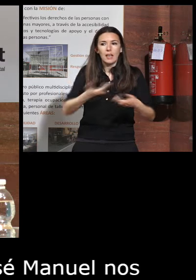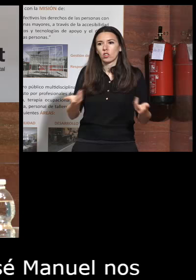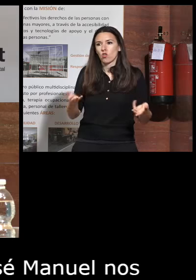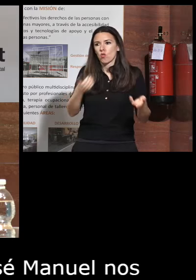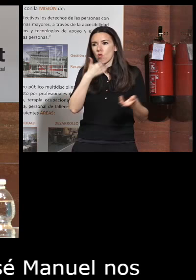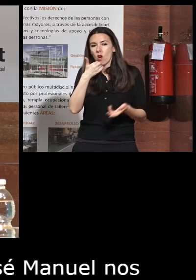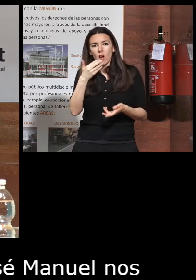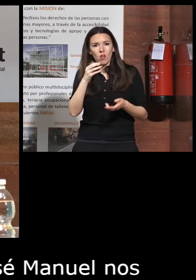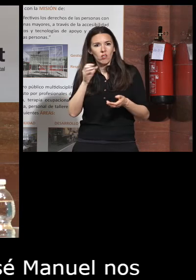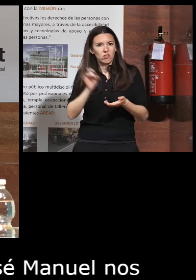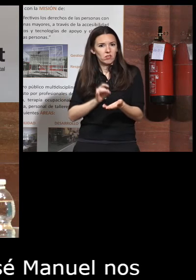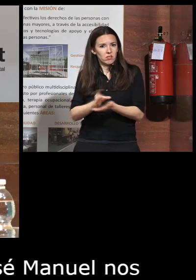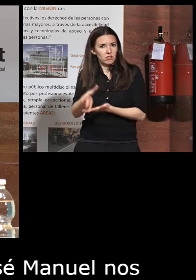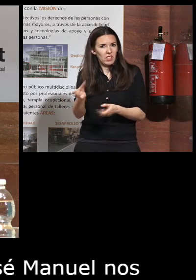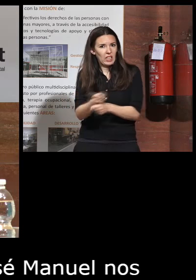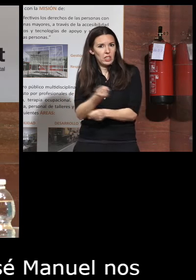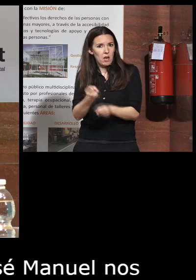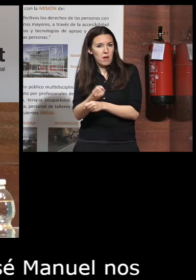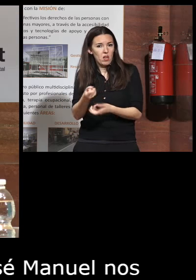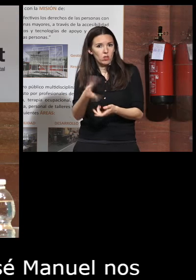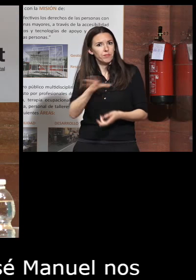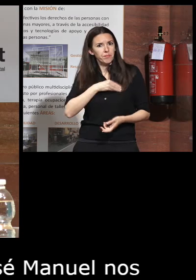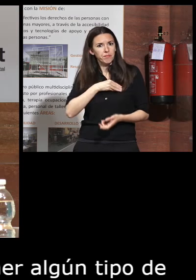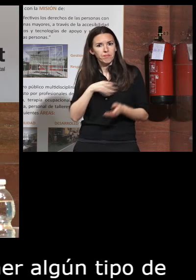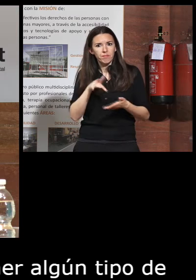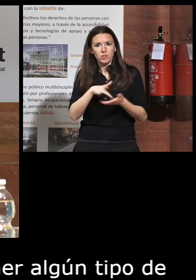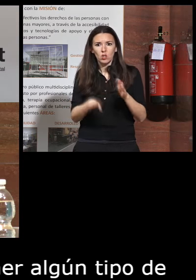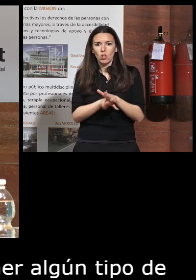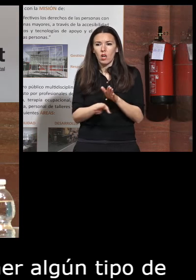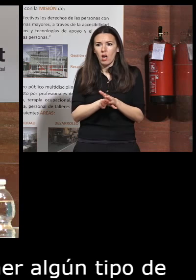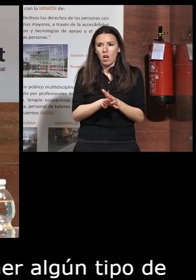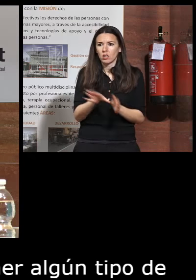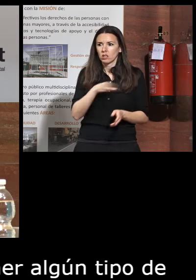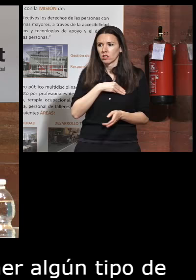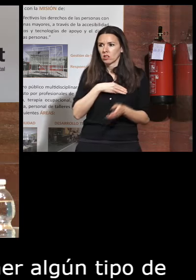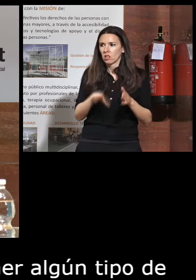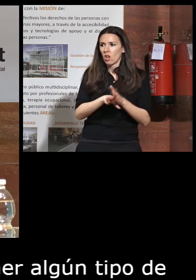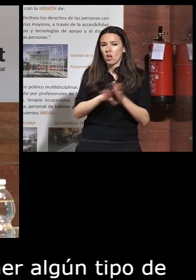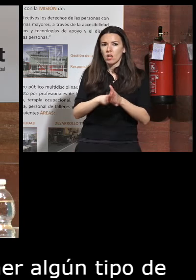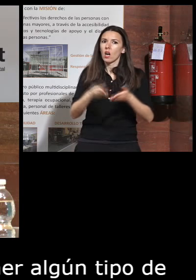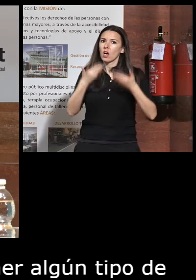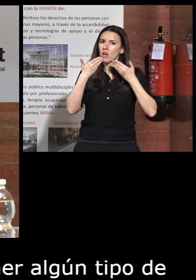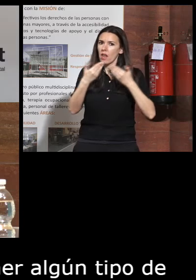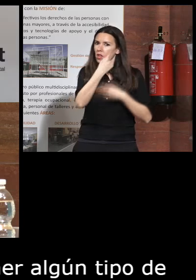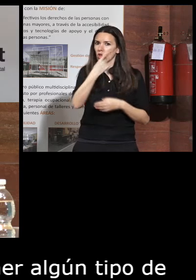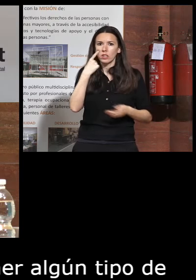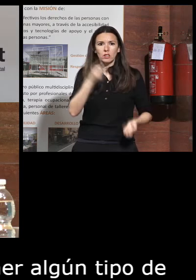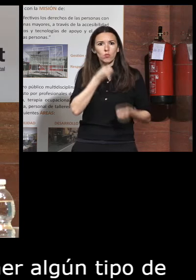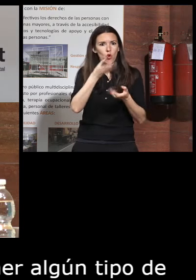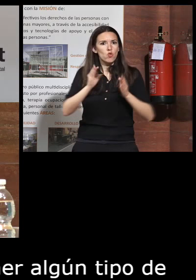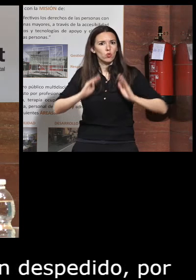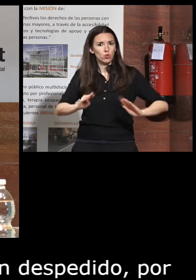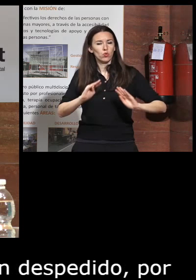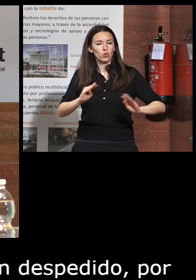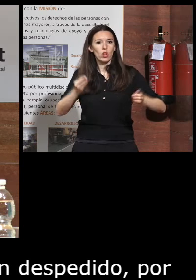demás la habían despedido pues por desgracia sigue sucediendo por desgracia sigue sucediendo y agradezco además su testimonio que